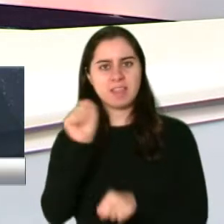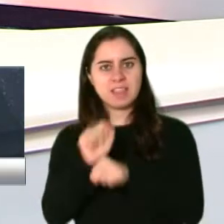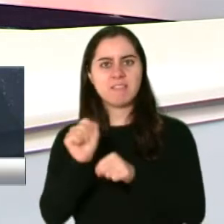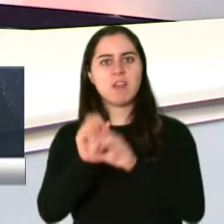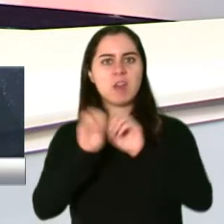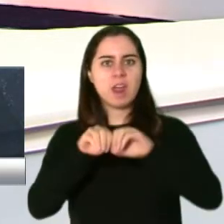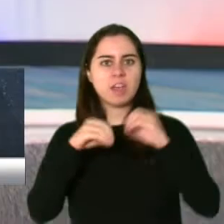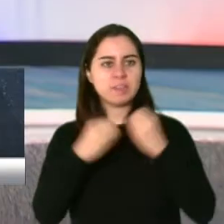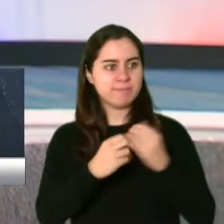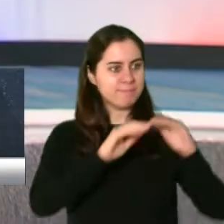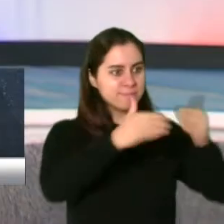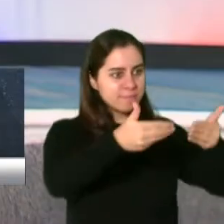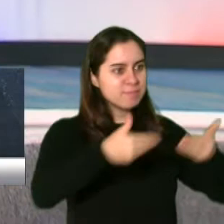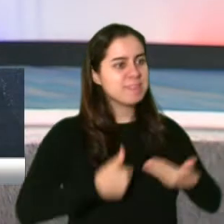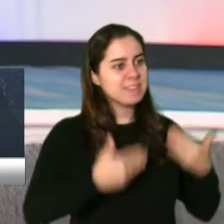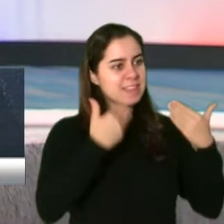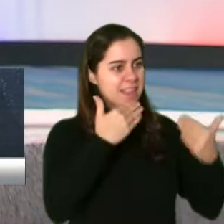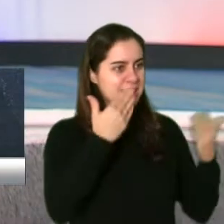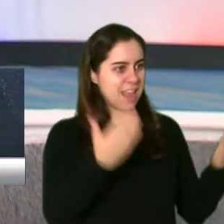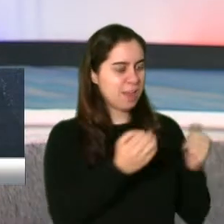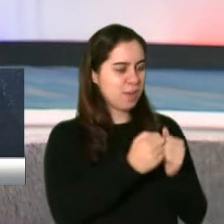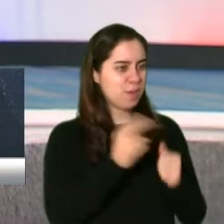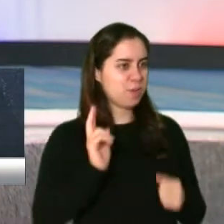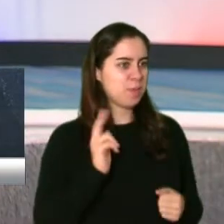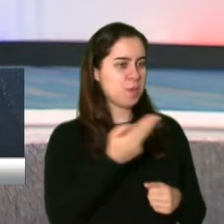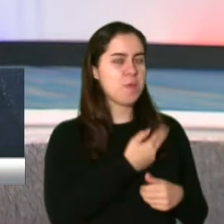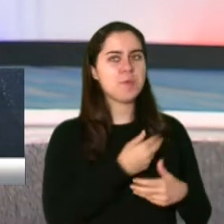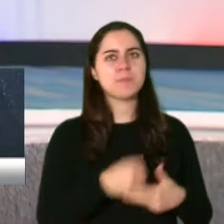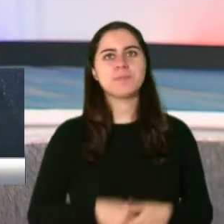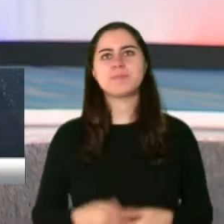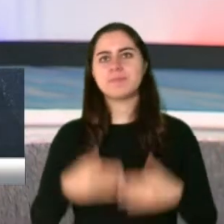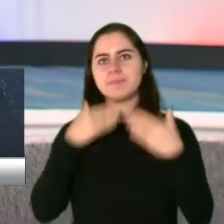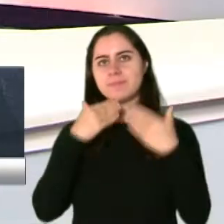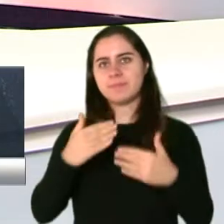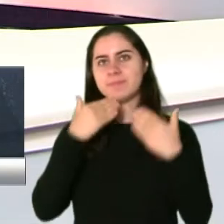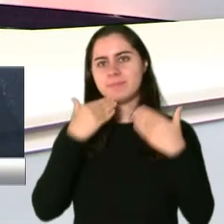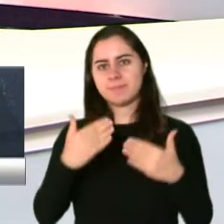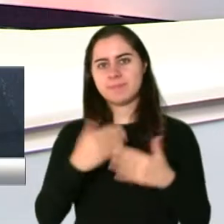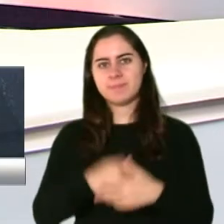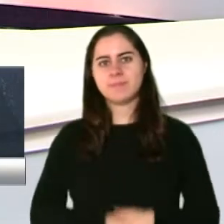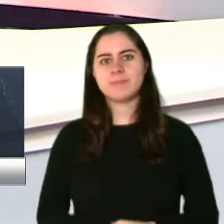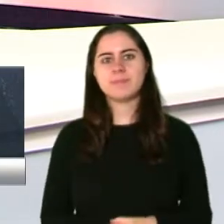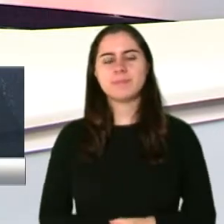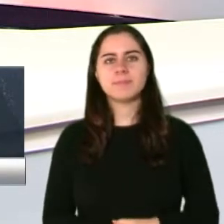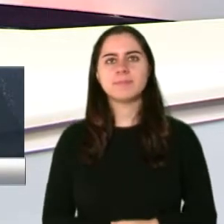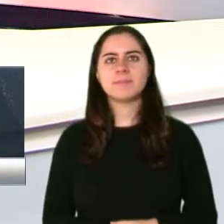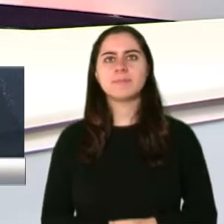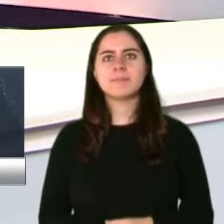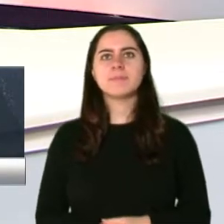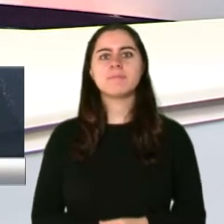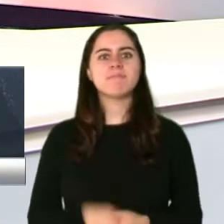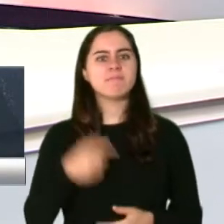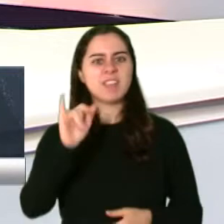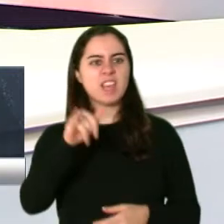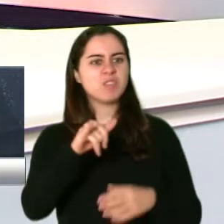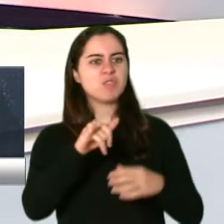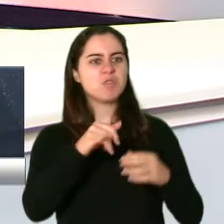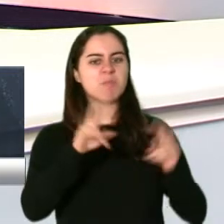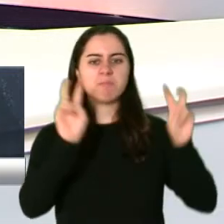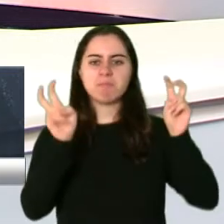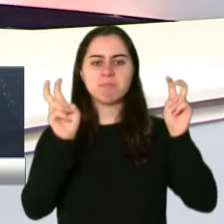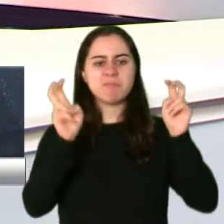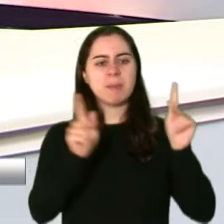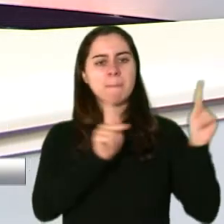damos la bienvenida. Licenciado, gracias por estar con nosotros. Muchas gracias, gracias por estar aquí. Bueno, en primera instancia explíquenos esto, ¿de qué se trata la iniciativa llamada de este nombre?